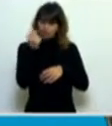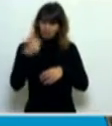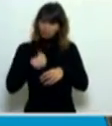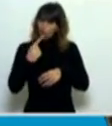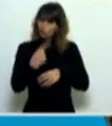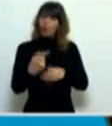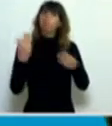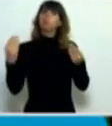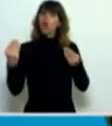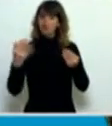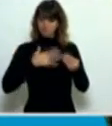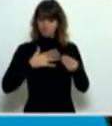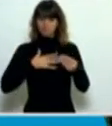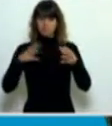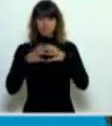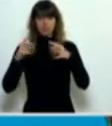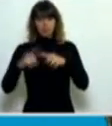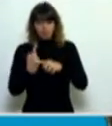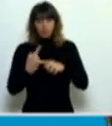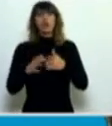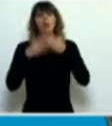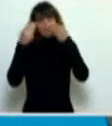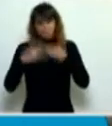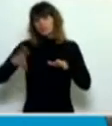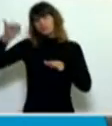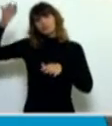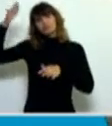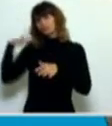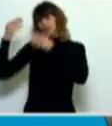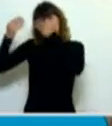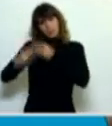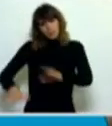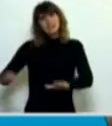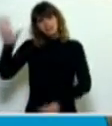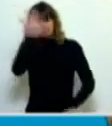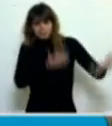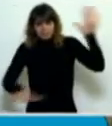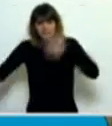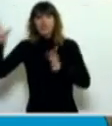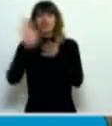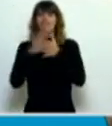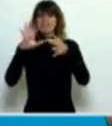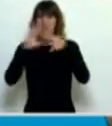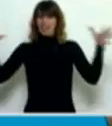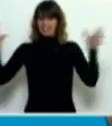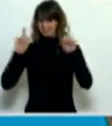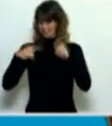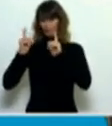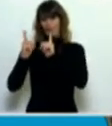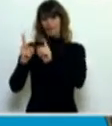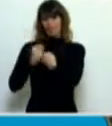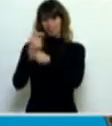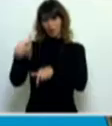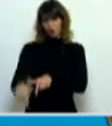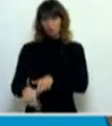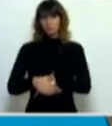es mi partido quien inició el proceso de la democracia contemporánea. Y nosotros